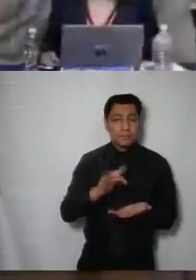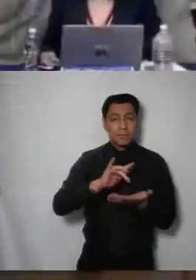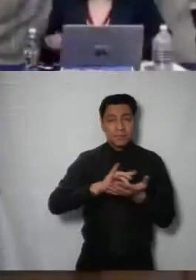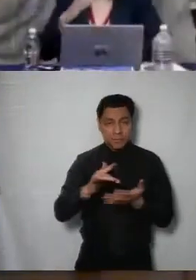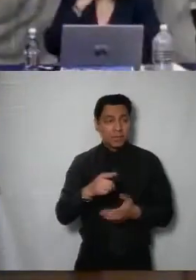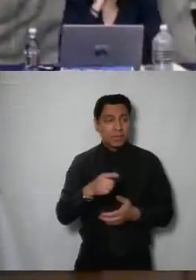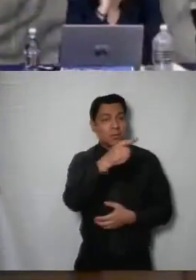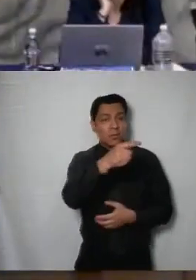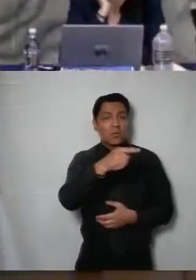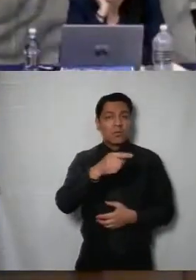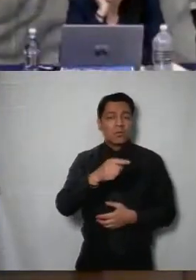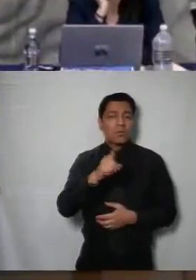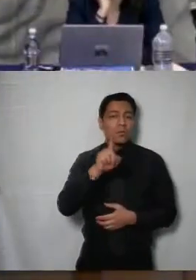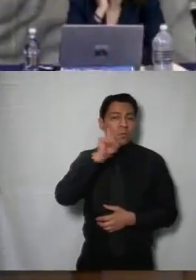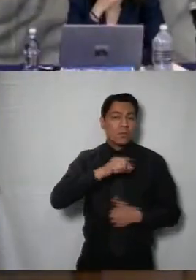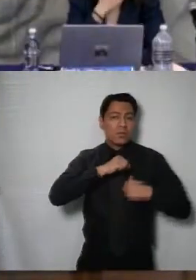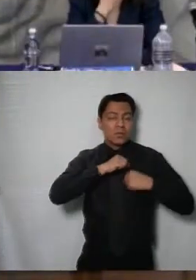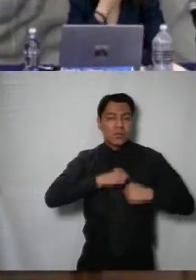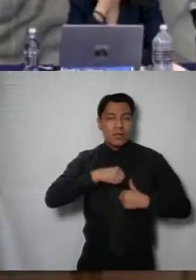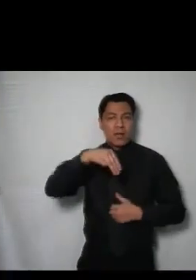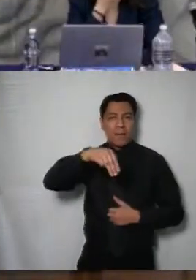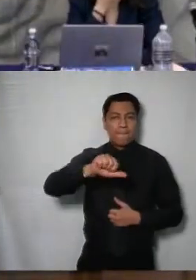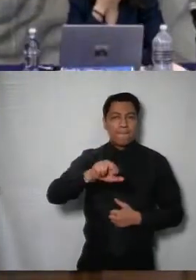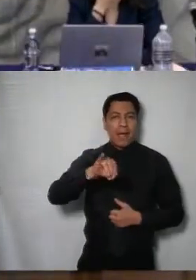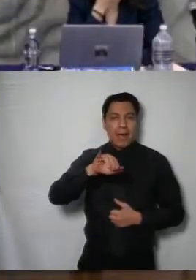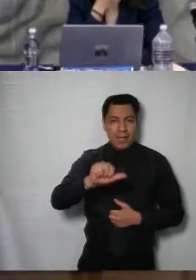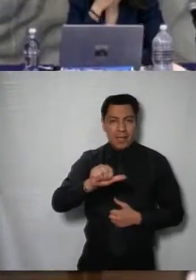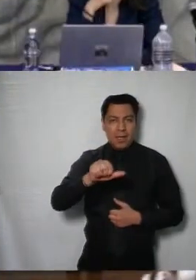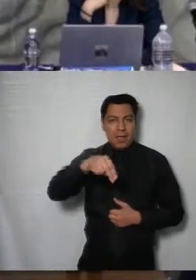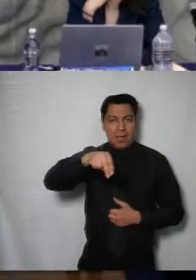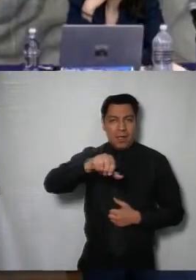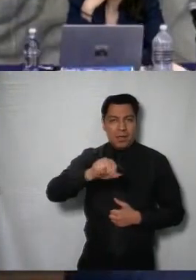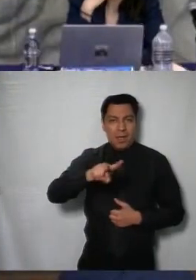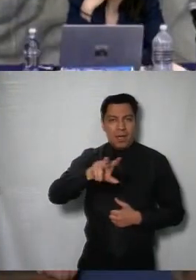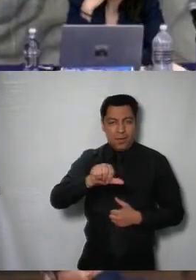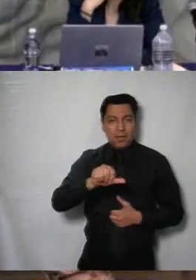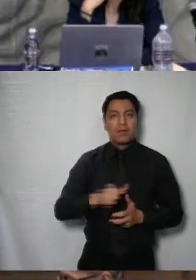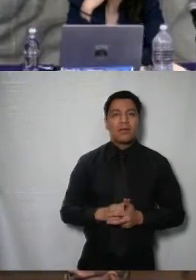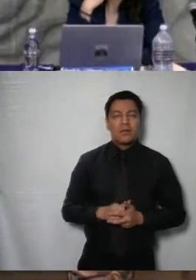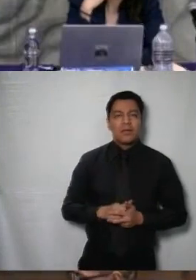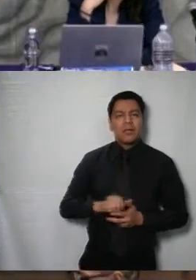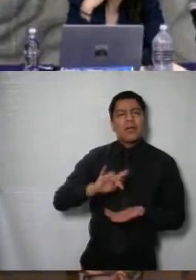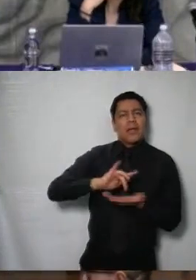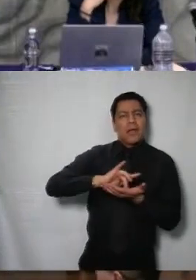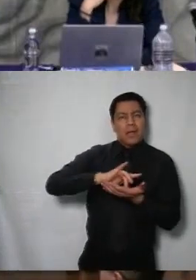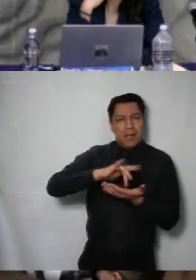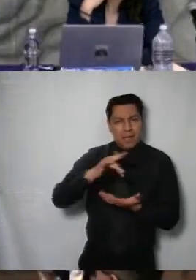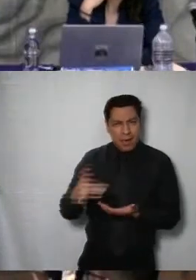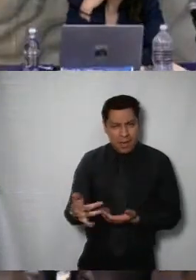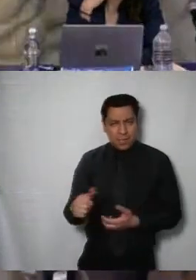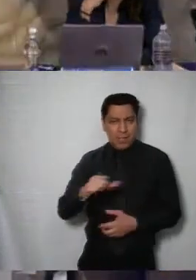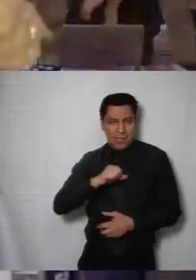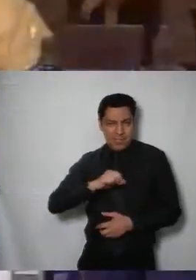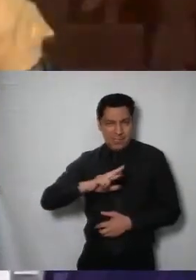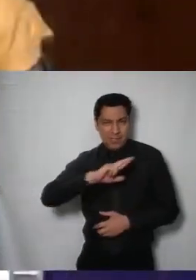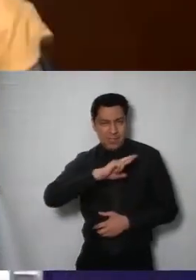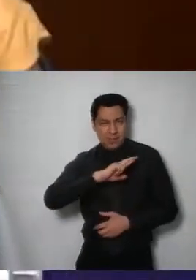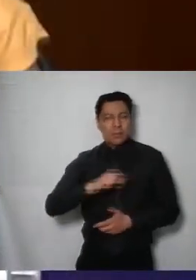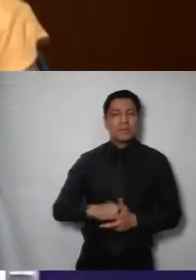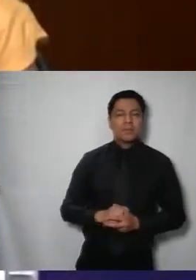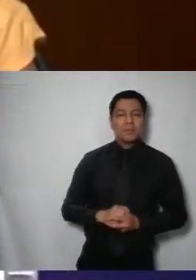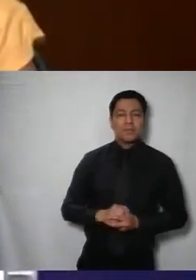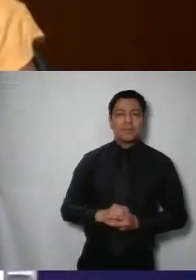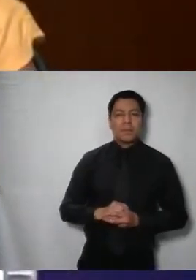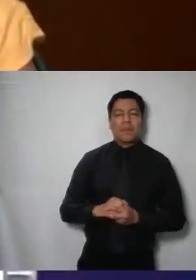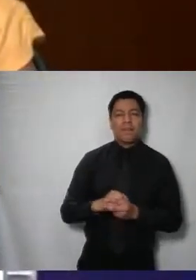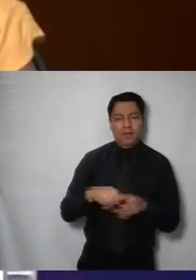Comisionada María del Carmen Nava, adelante Buenas tardes a todas, muchas gracias presidente. Para asuntos generales me interesa hacer la entrega del